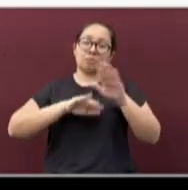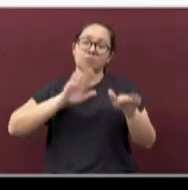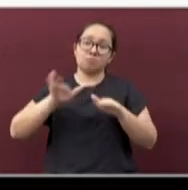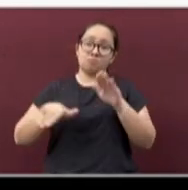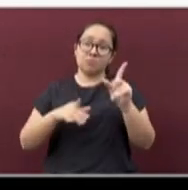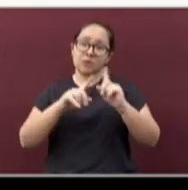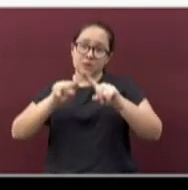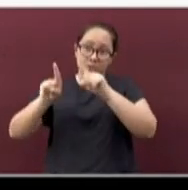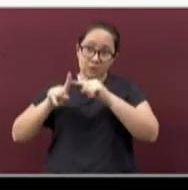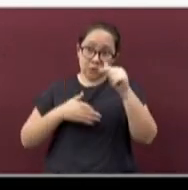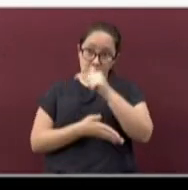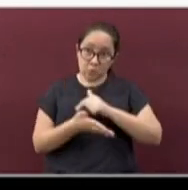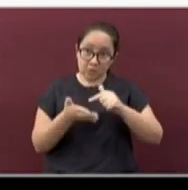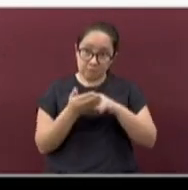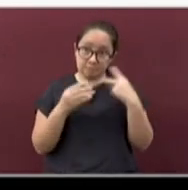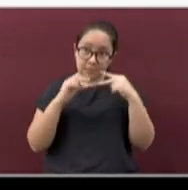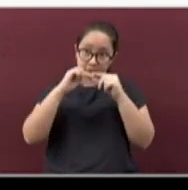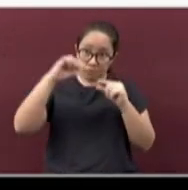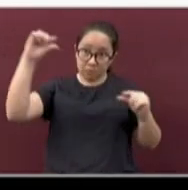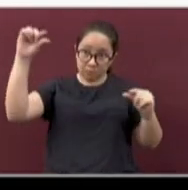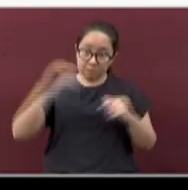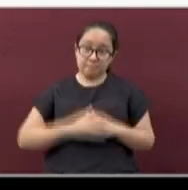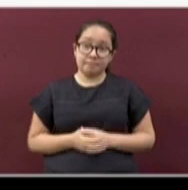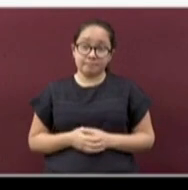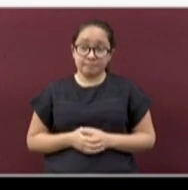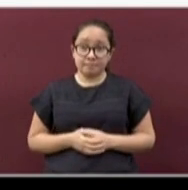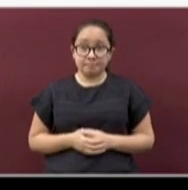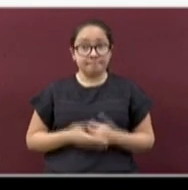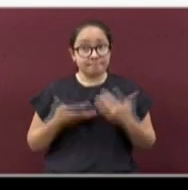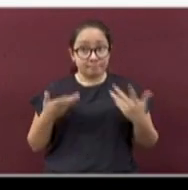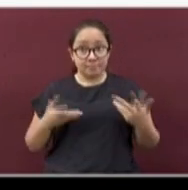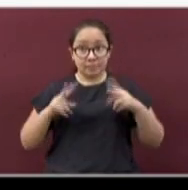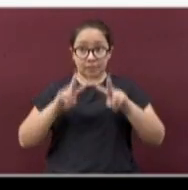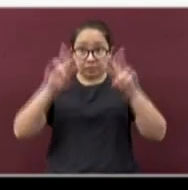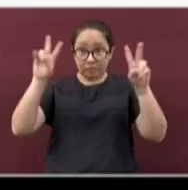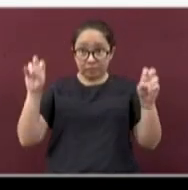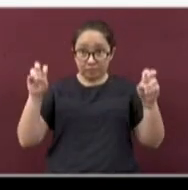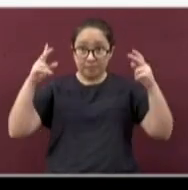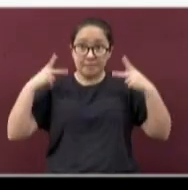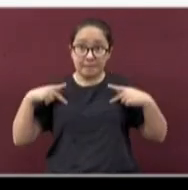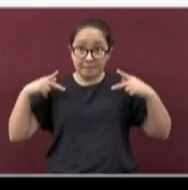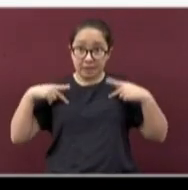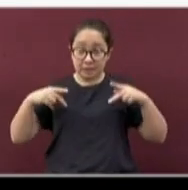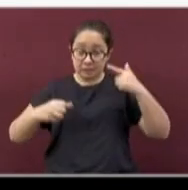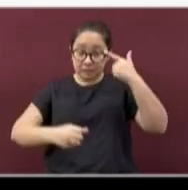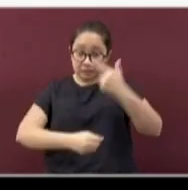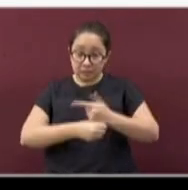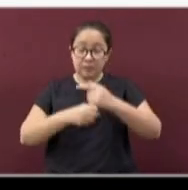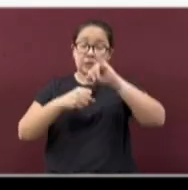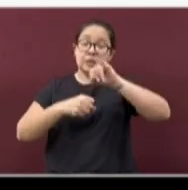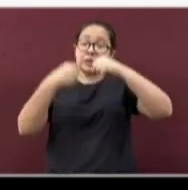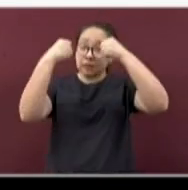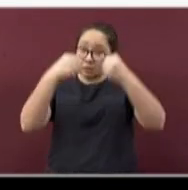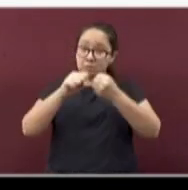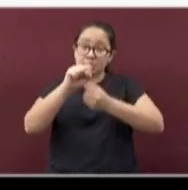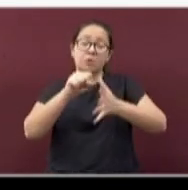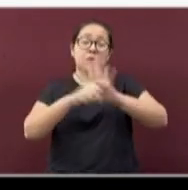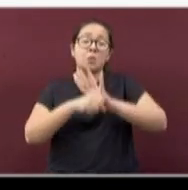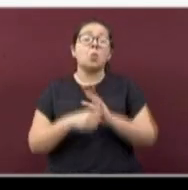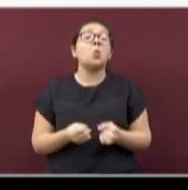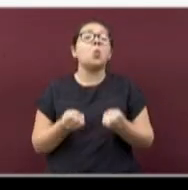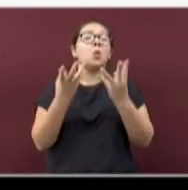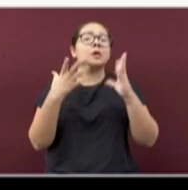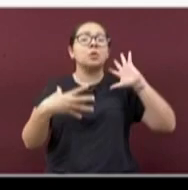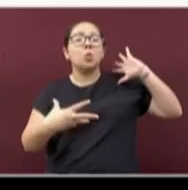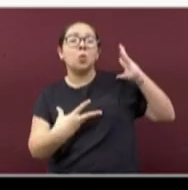en diferentes municipios de la entidad. Por lo que respecta a los casos con resultado positivo al SARS-CoV-2